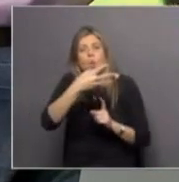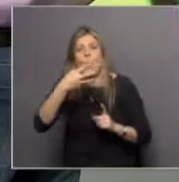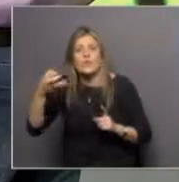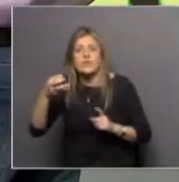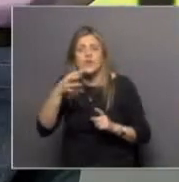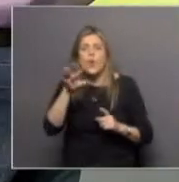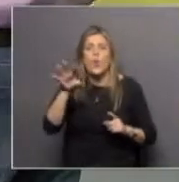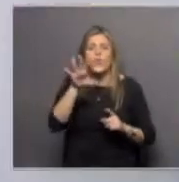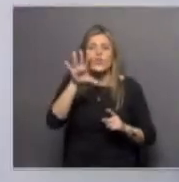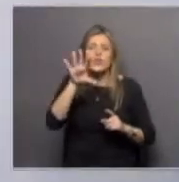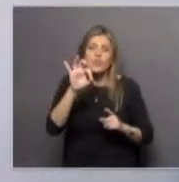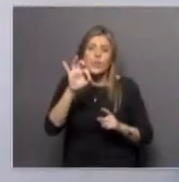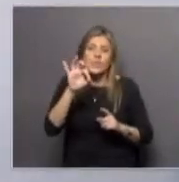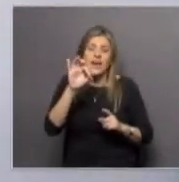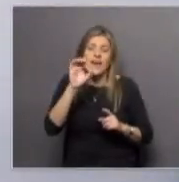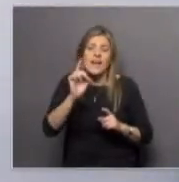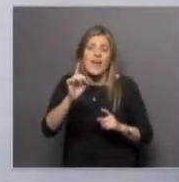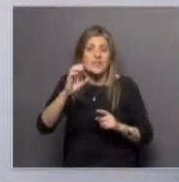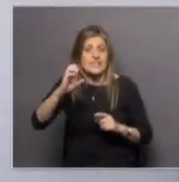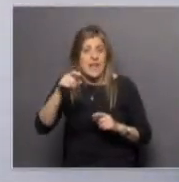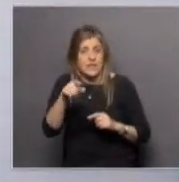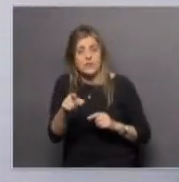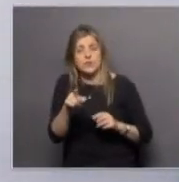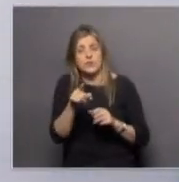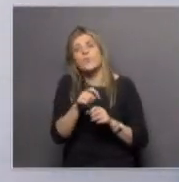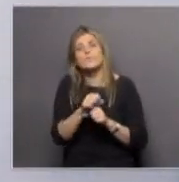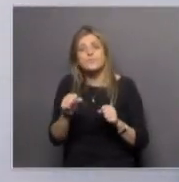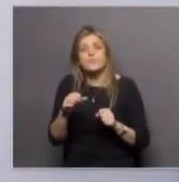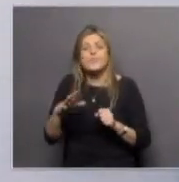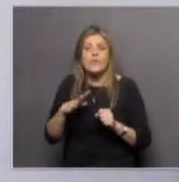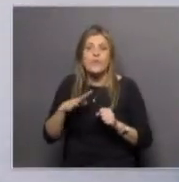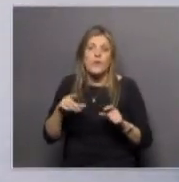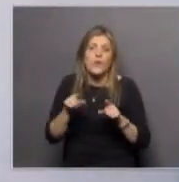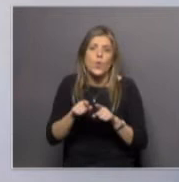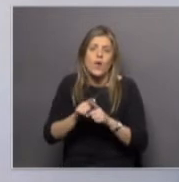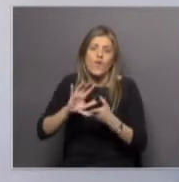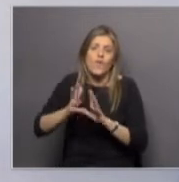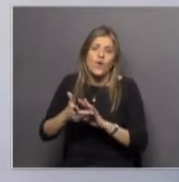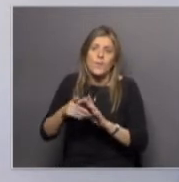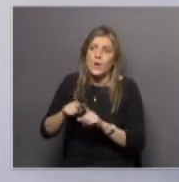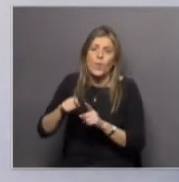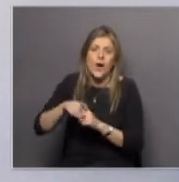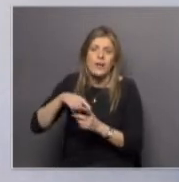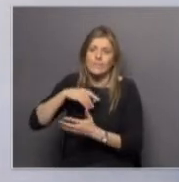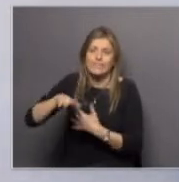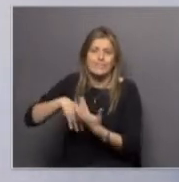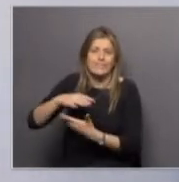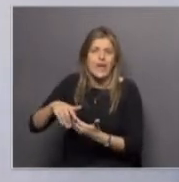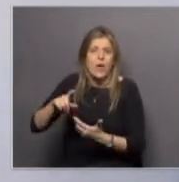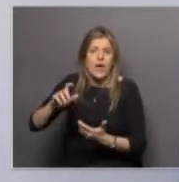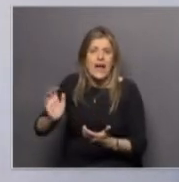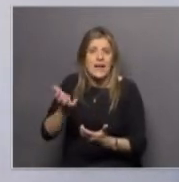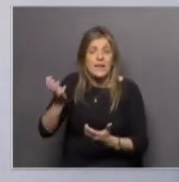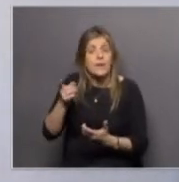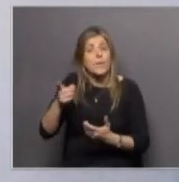grados Celsius. Son fluidos muy... Es como un cóctel muy caliente y rico